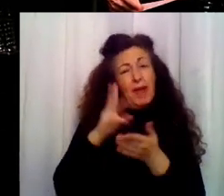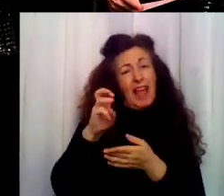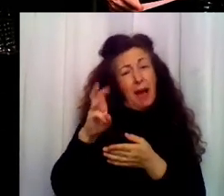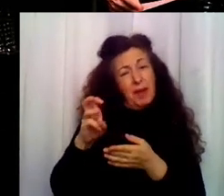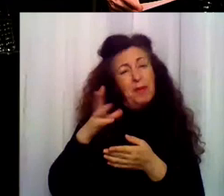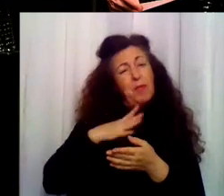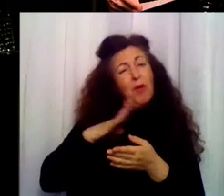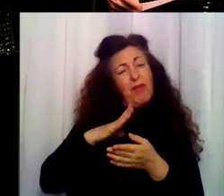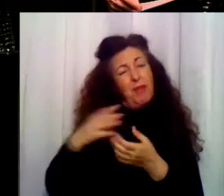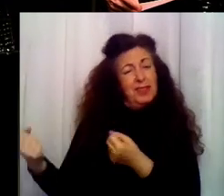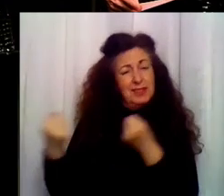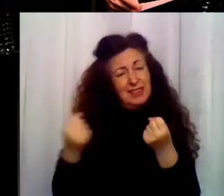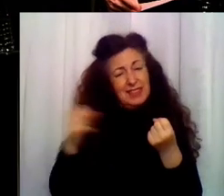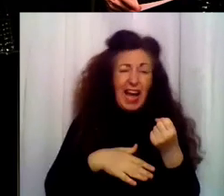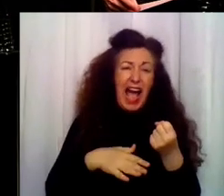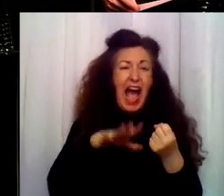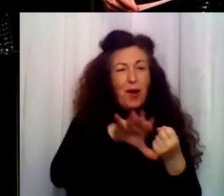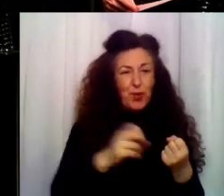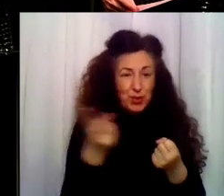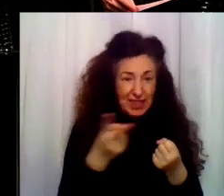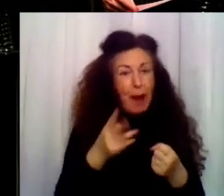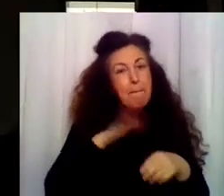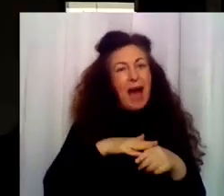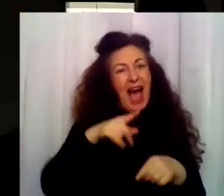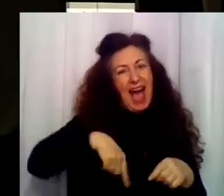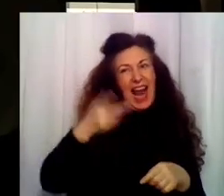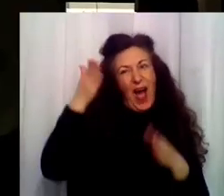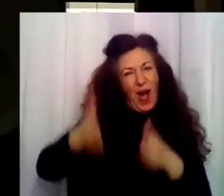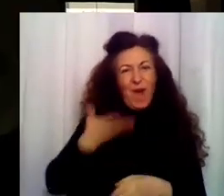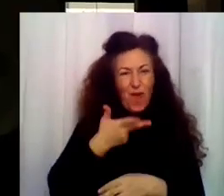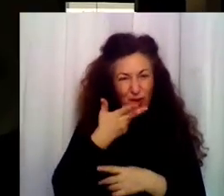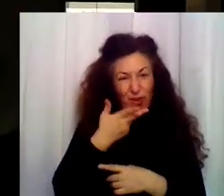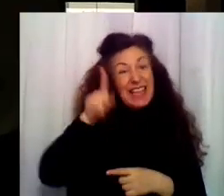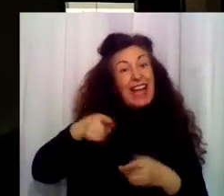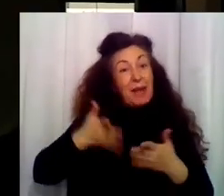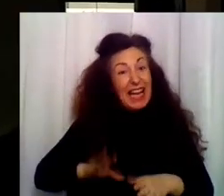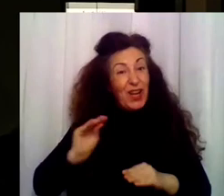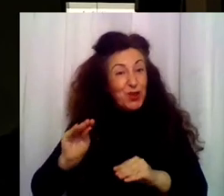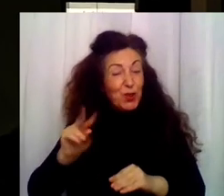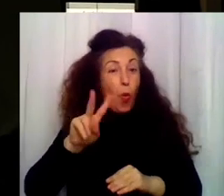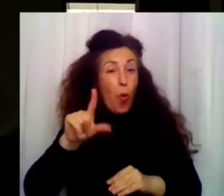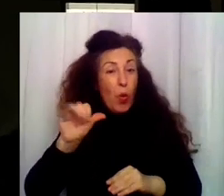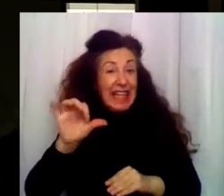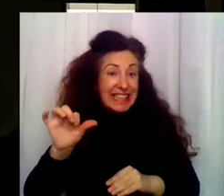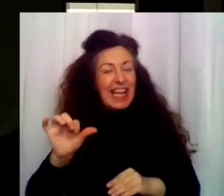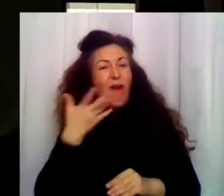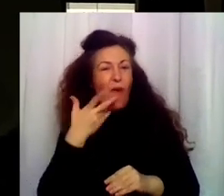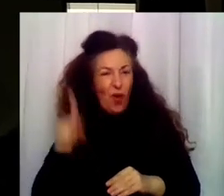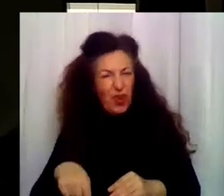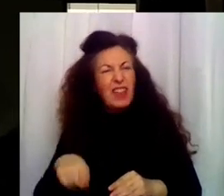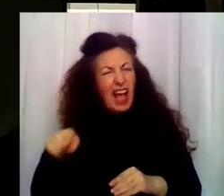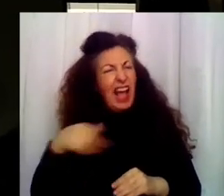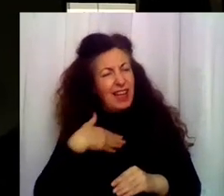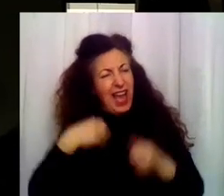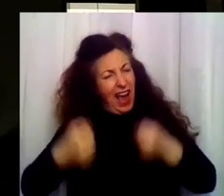acompañara a buscaros. Así lo conocéis. Y a Ulises también. Me da como apuro. Mamá, él quiere conoceros. ¿Sí? Sois mis